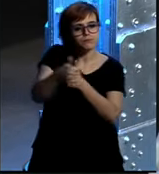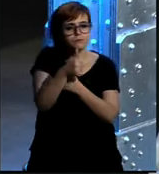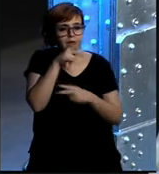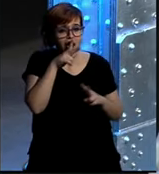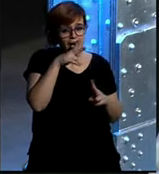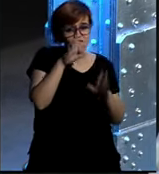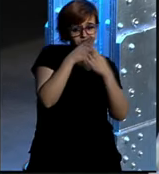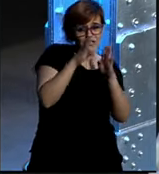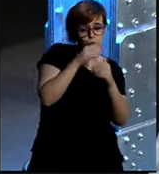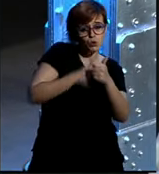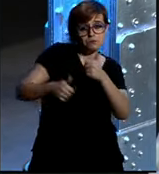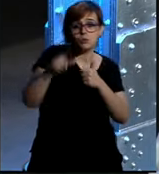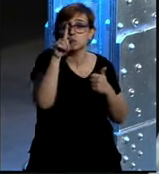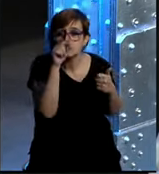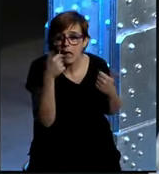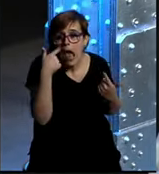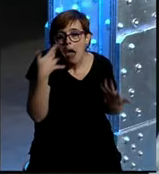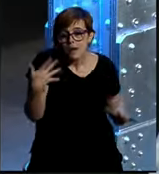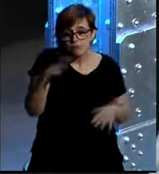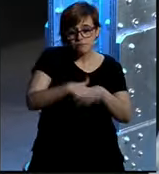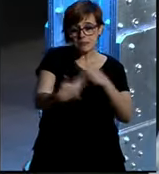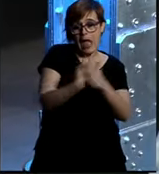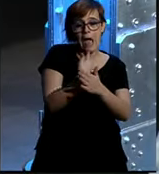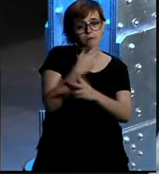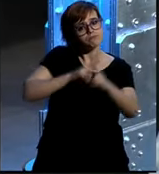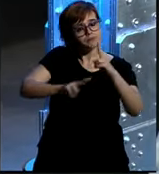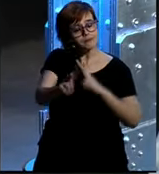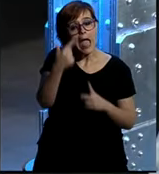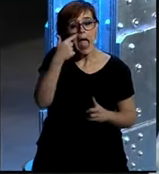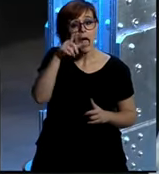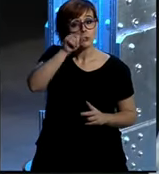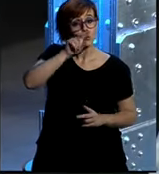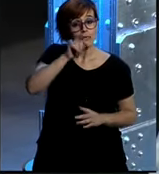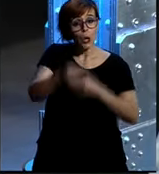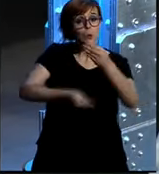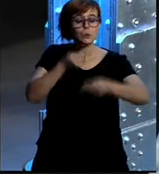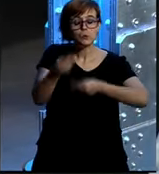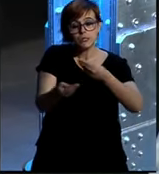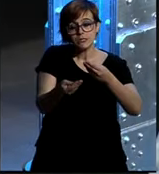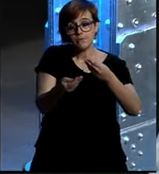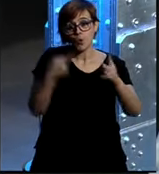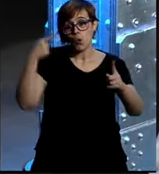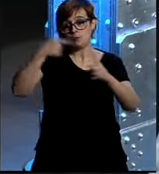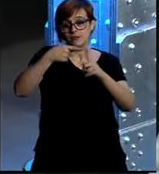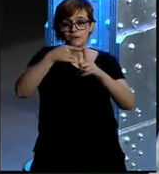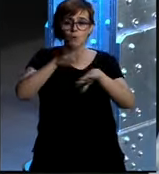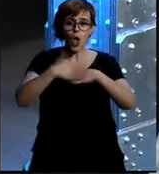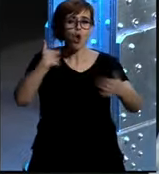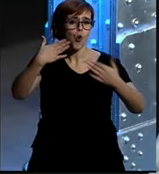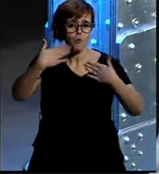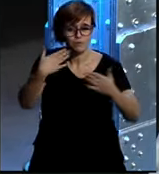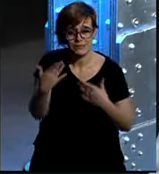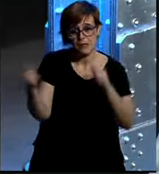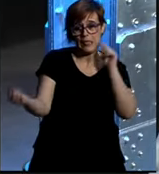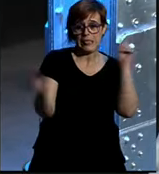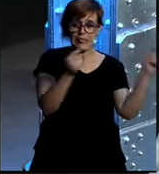puede saber pero si se puede saber sí, bueno Twitter lo utilizamos para intentar establecer conversaciones